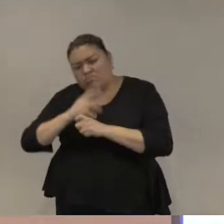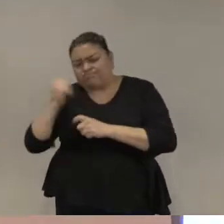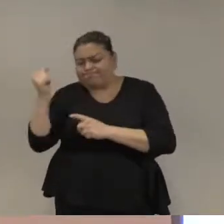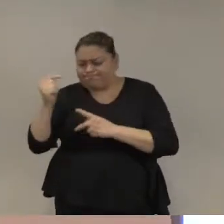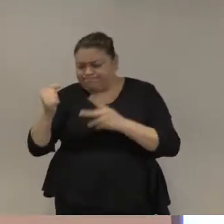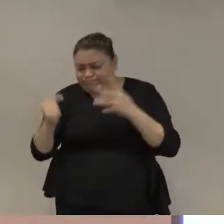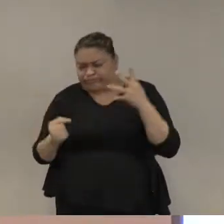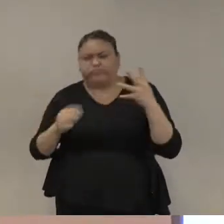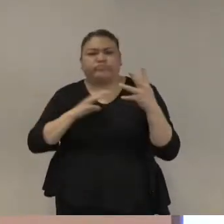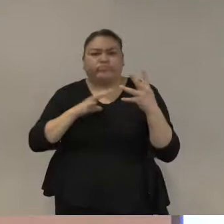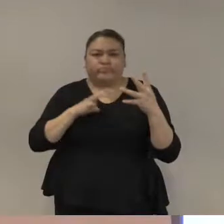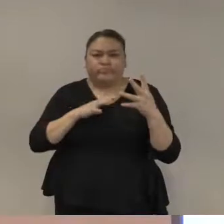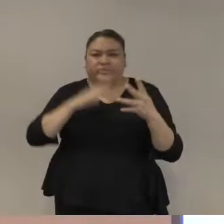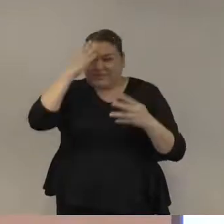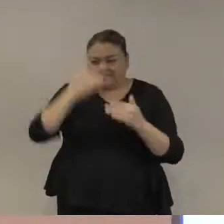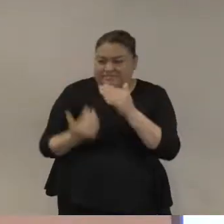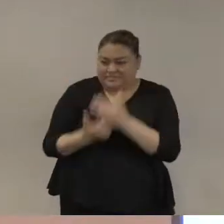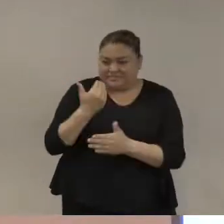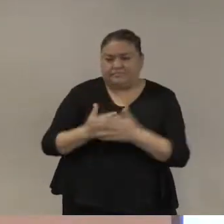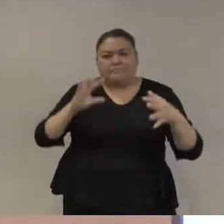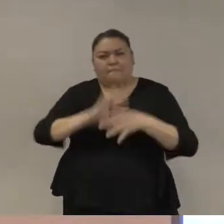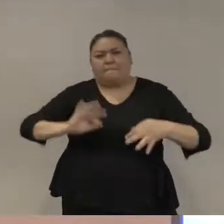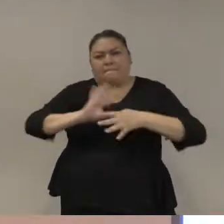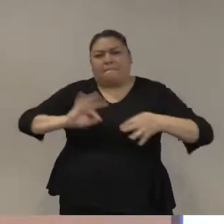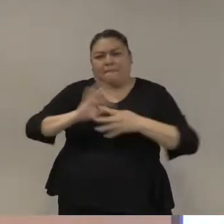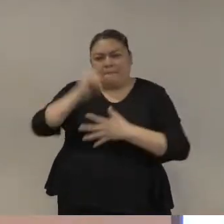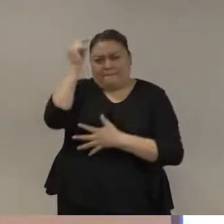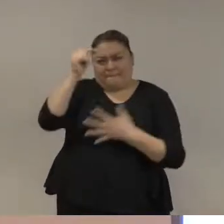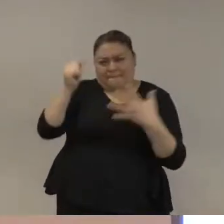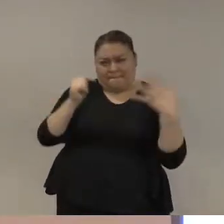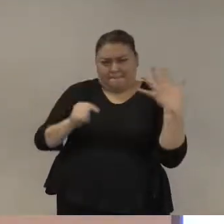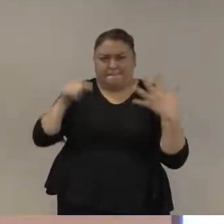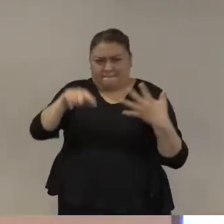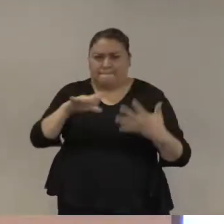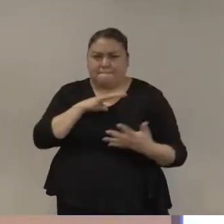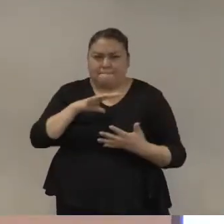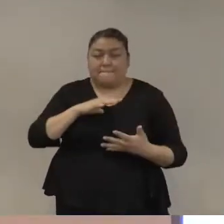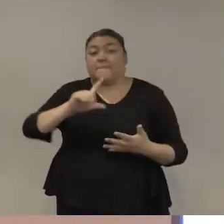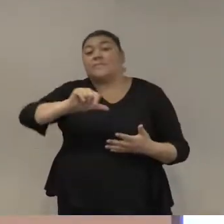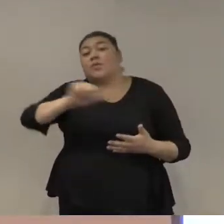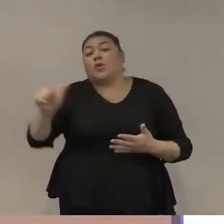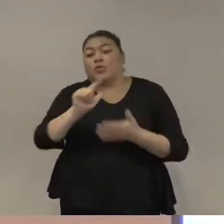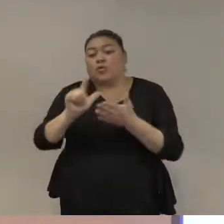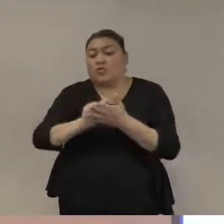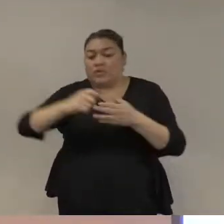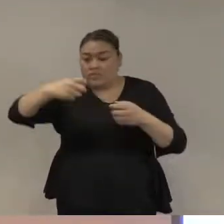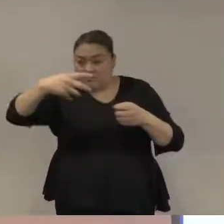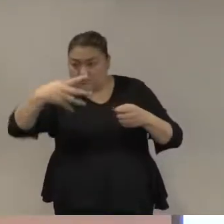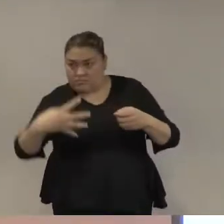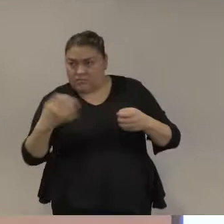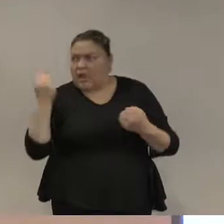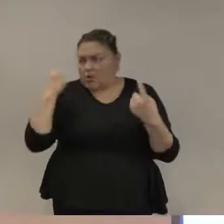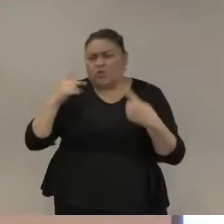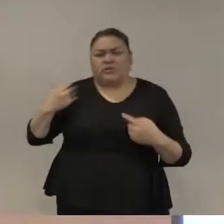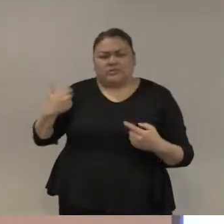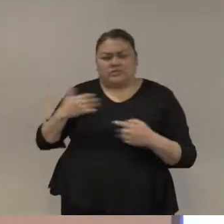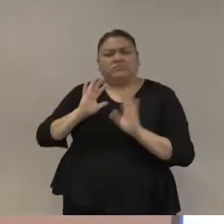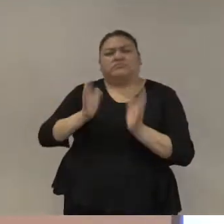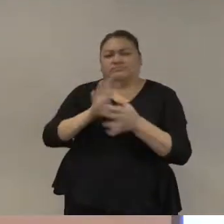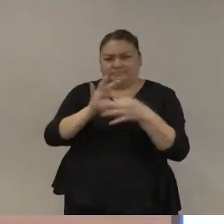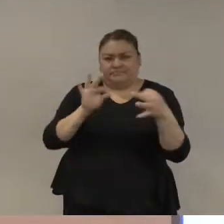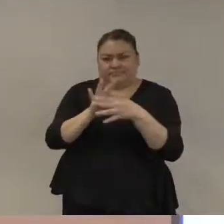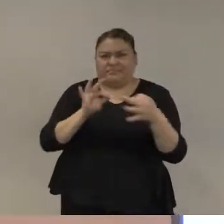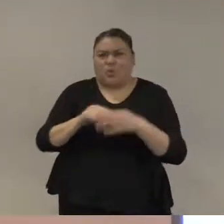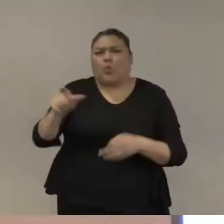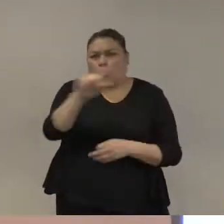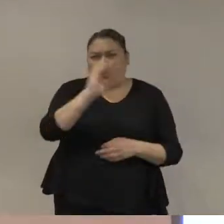va a hacer esa guardia nacional y muchos han profundizado en las leyes secundarias entonces no voy a repetir nada de eso y muchos aquí